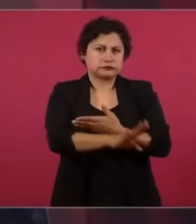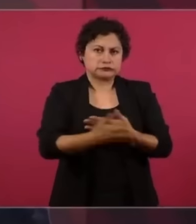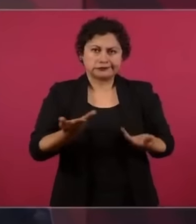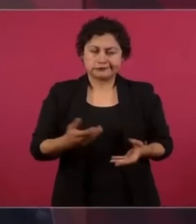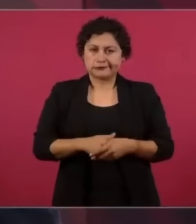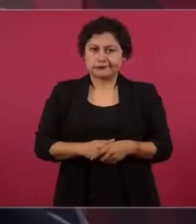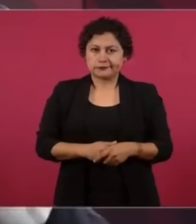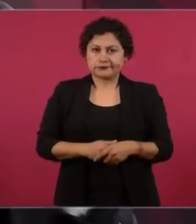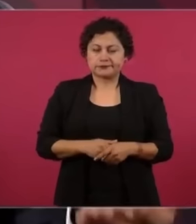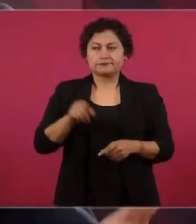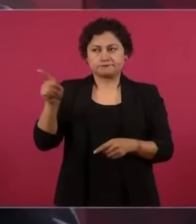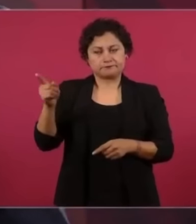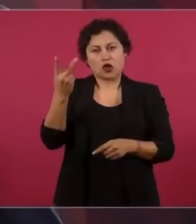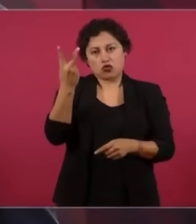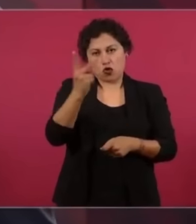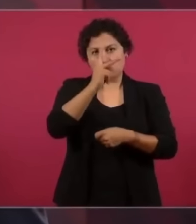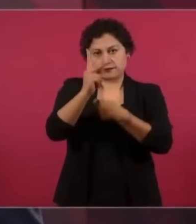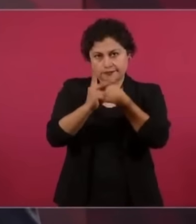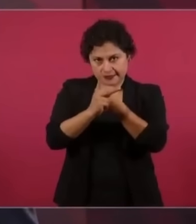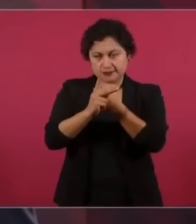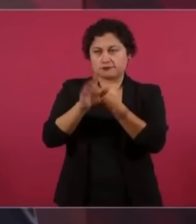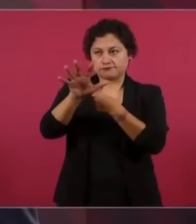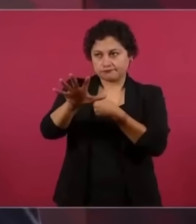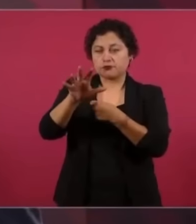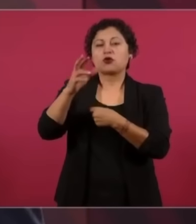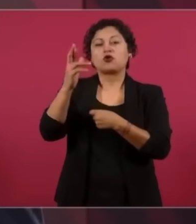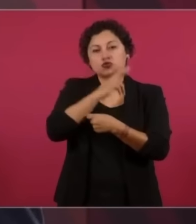tanto en Ucrania como en Rusia.